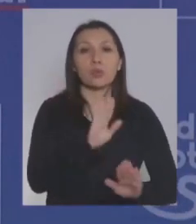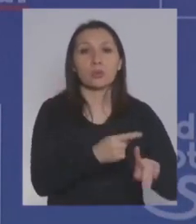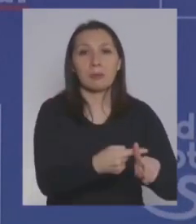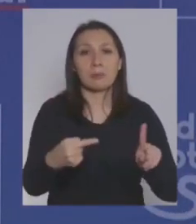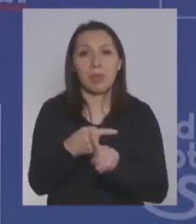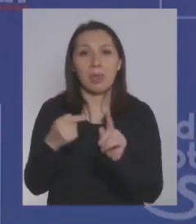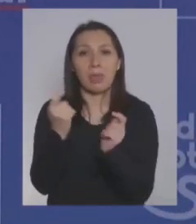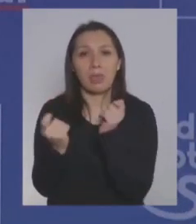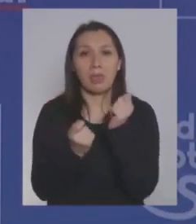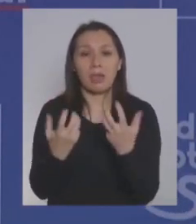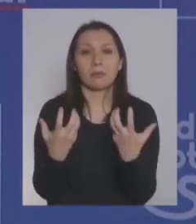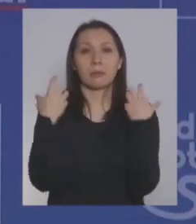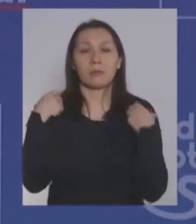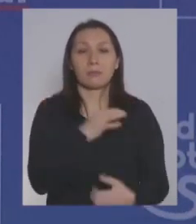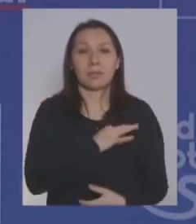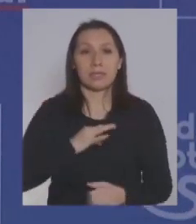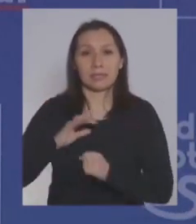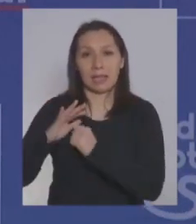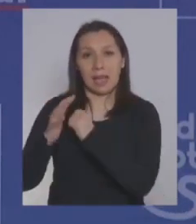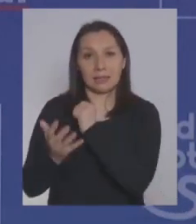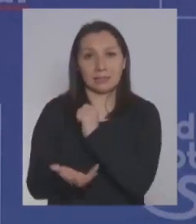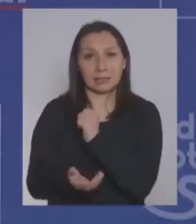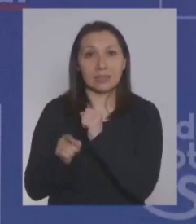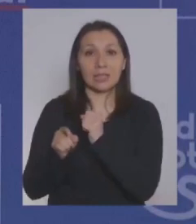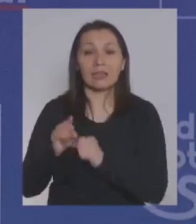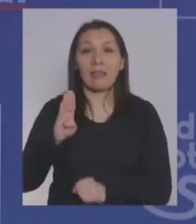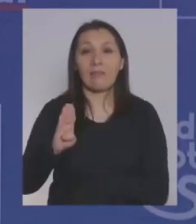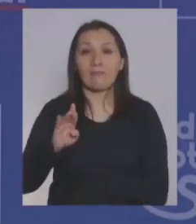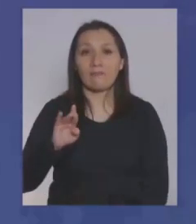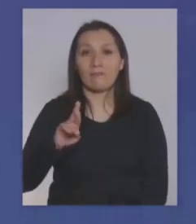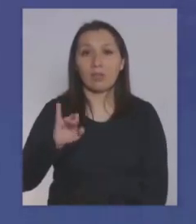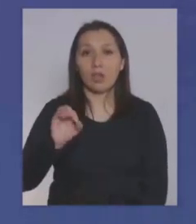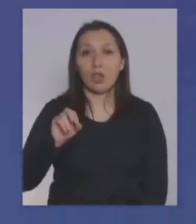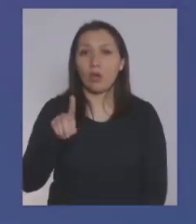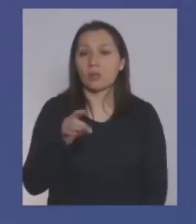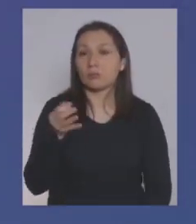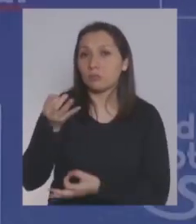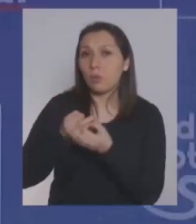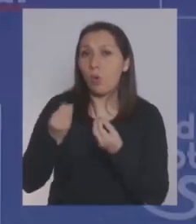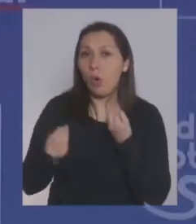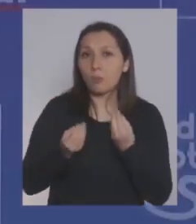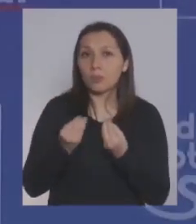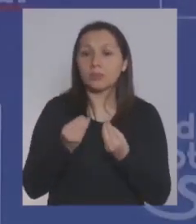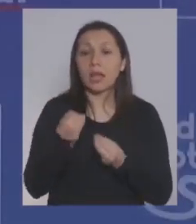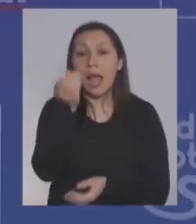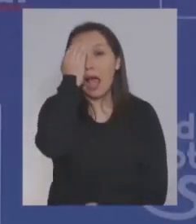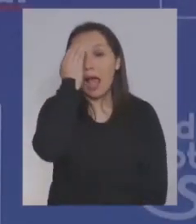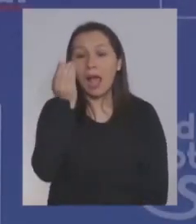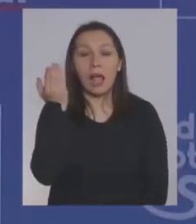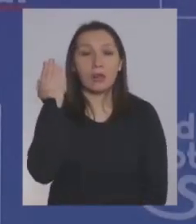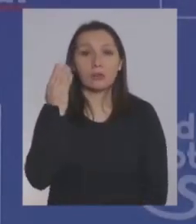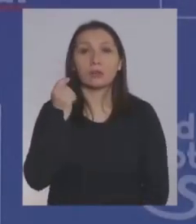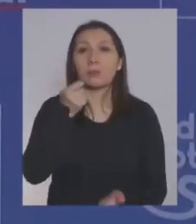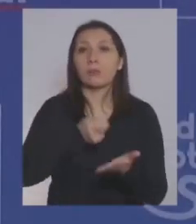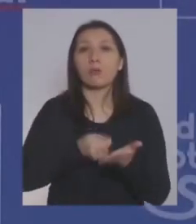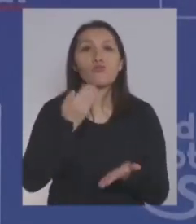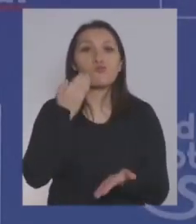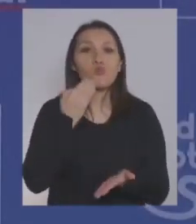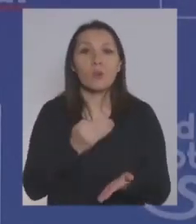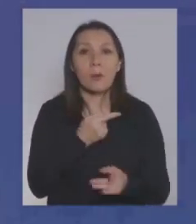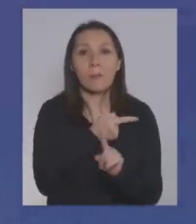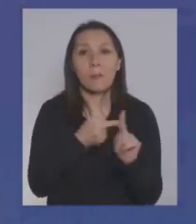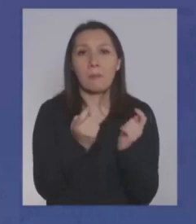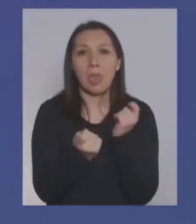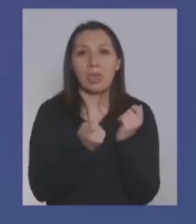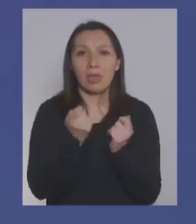clase media que estuvo a cargo del ministro de Hacienda, ministro Ignacio Briones. Cuéntenos cómo nos fue en agosto con el bono clase media.